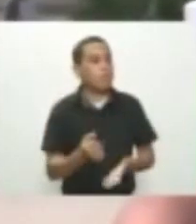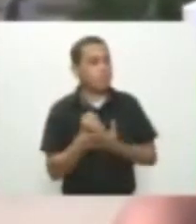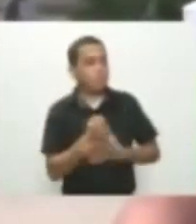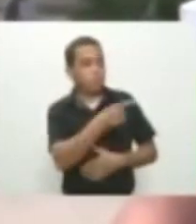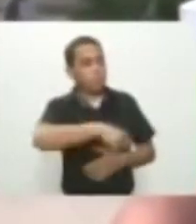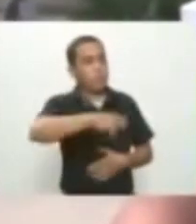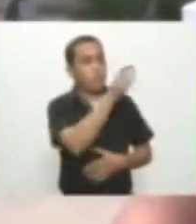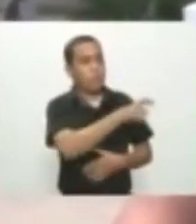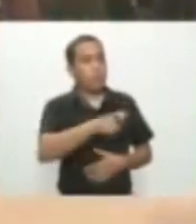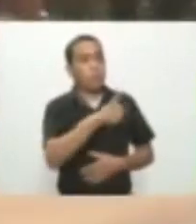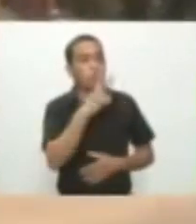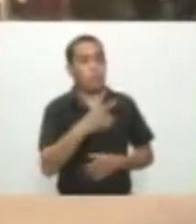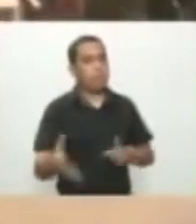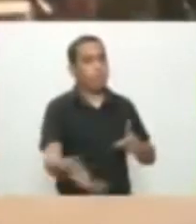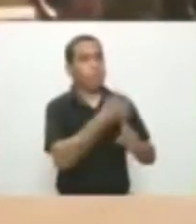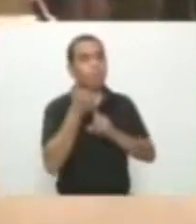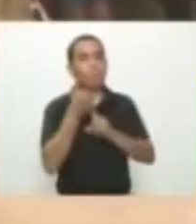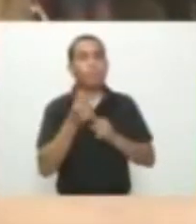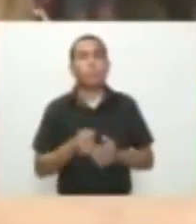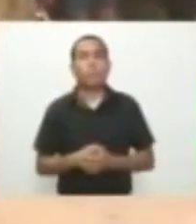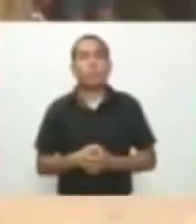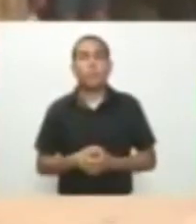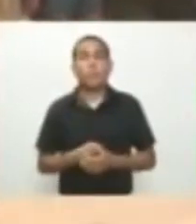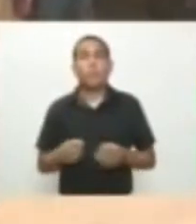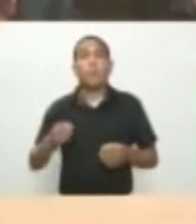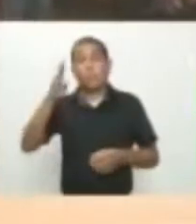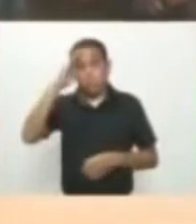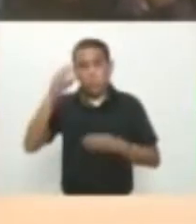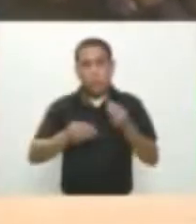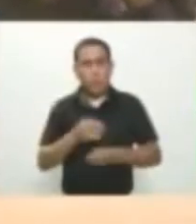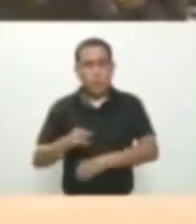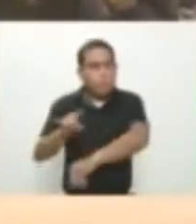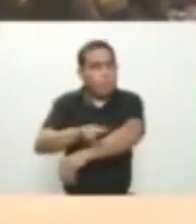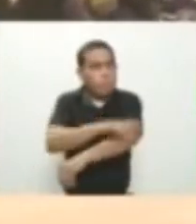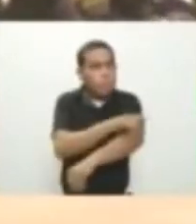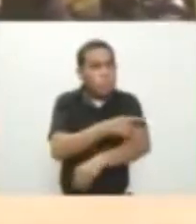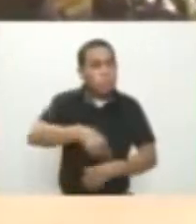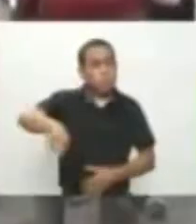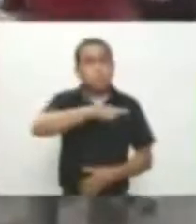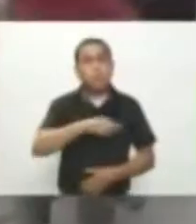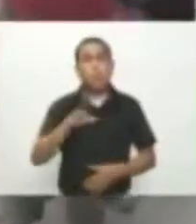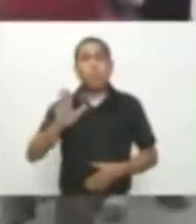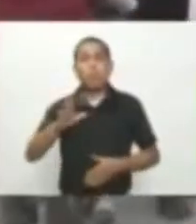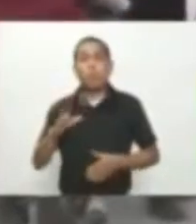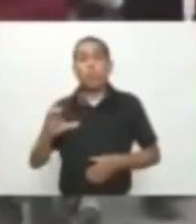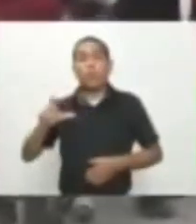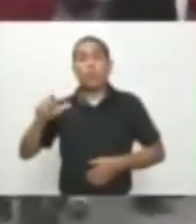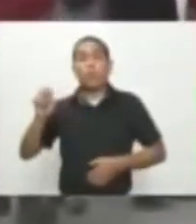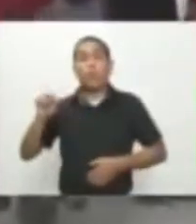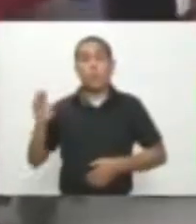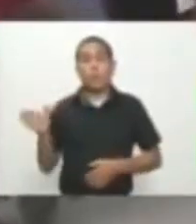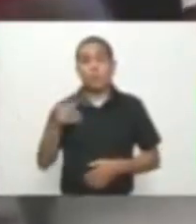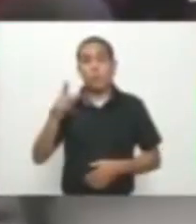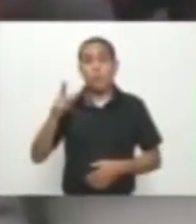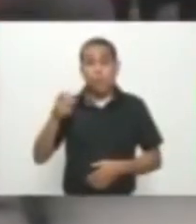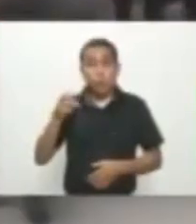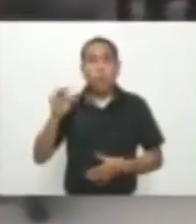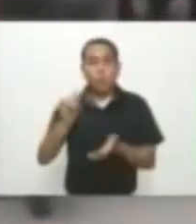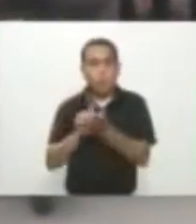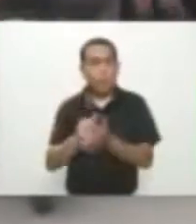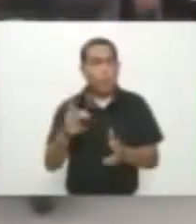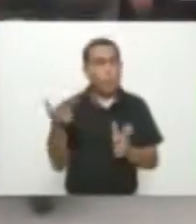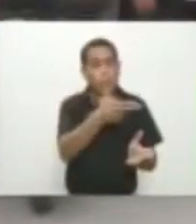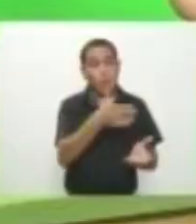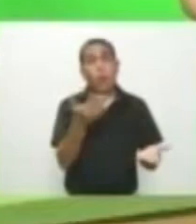con la neutralización de estos bandidos La policía anunció que reforzó los operativos para evitar que el Clan del Golfo materialice nuevos ataques contra sus hombres